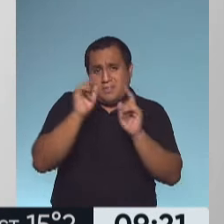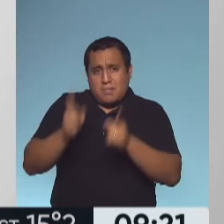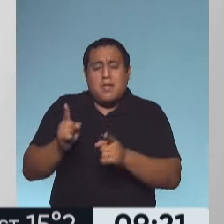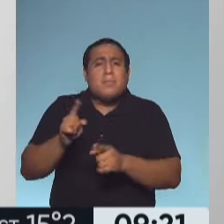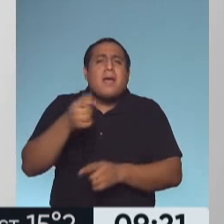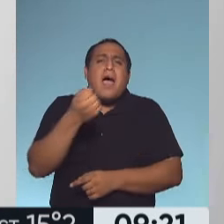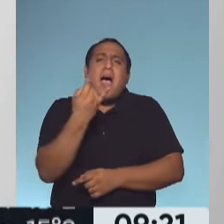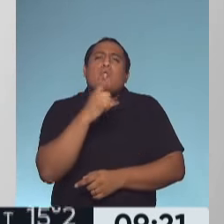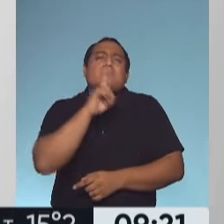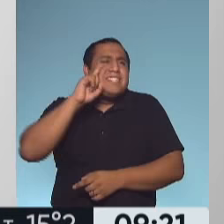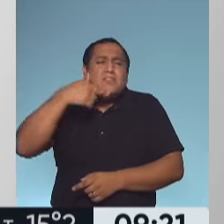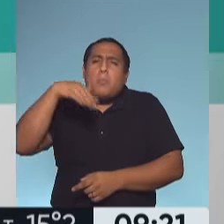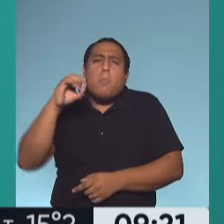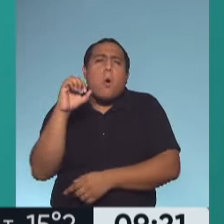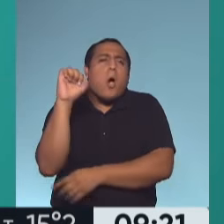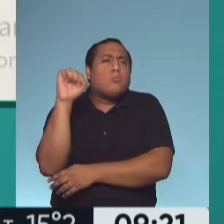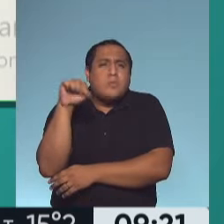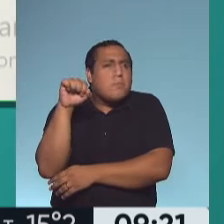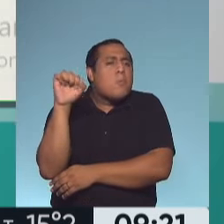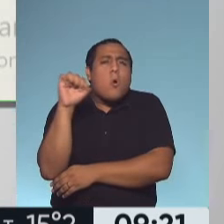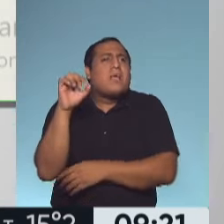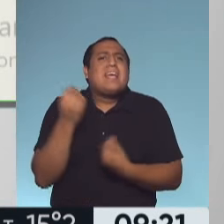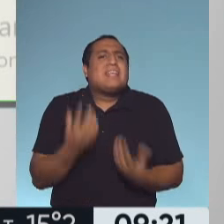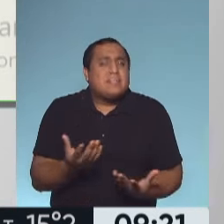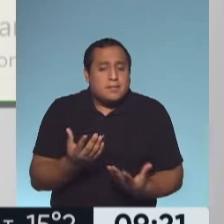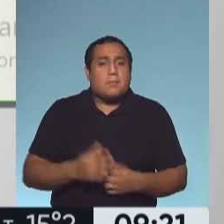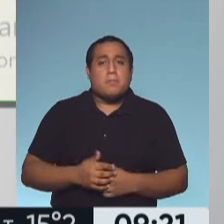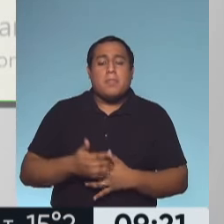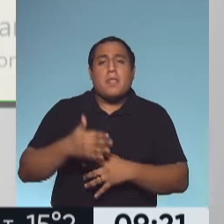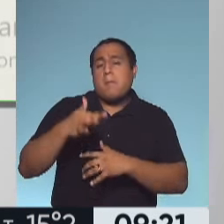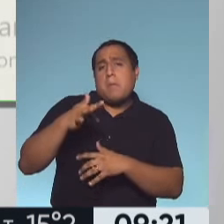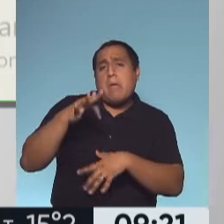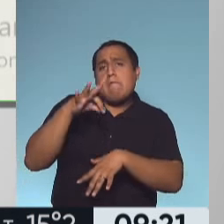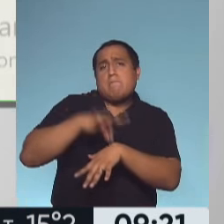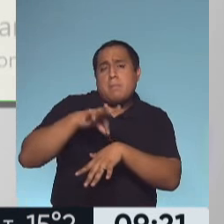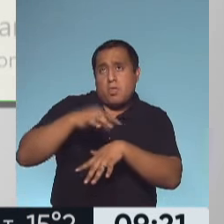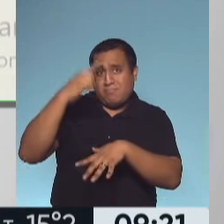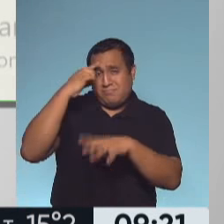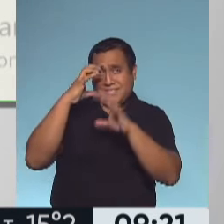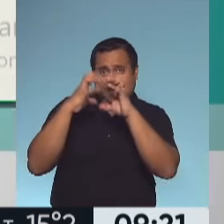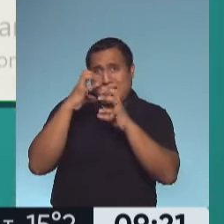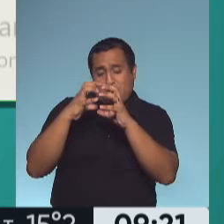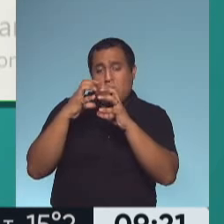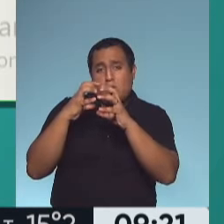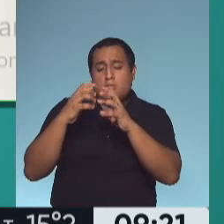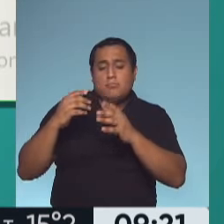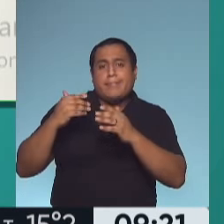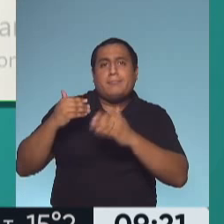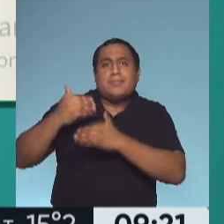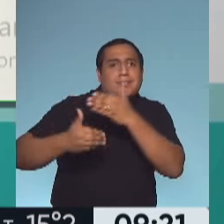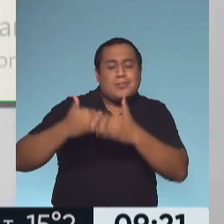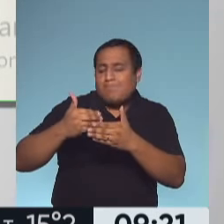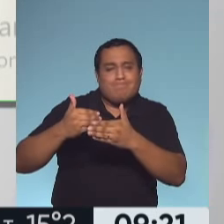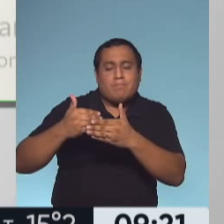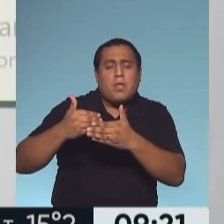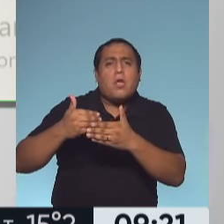es el autismo? Bueno, el autismo es una afección neurológica y de desarrollo que comienza en